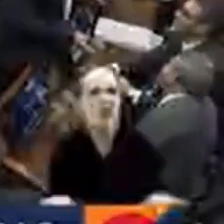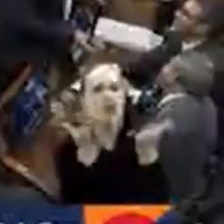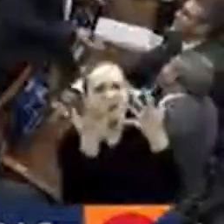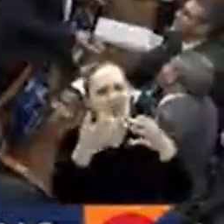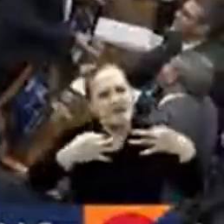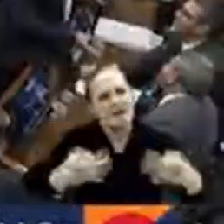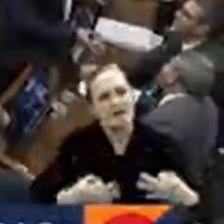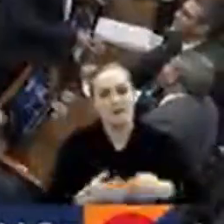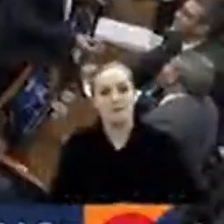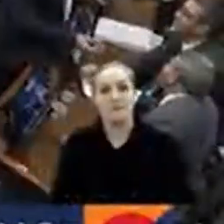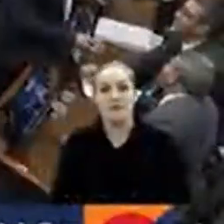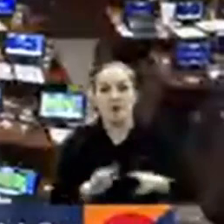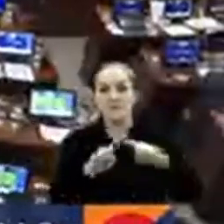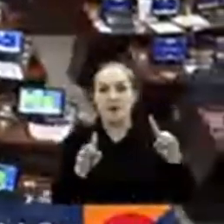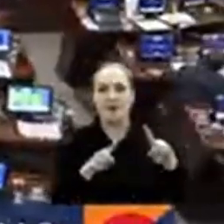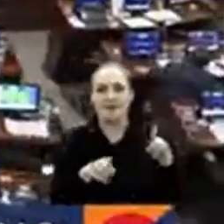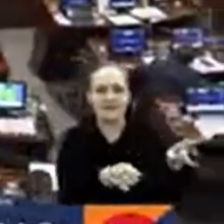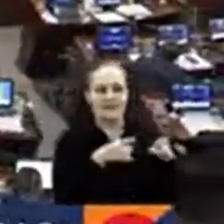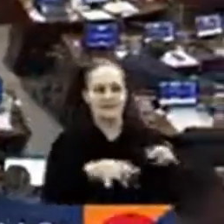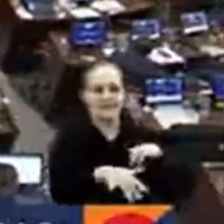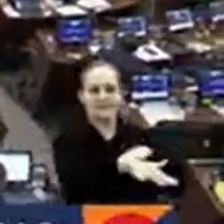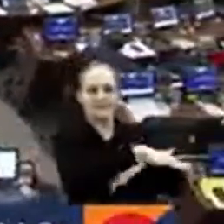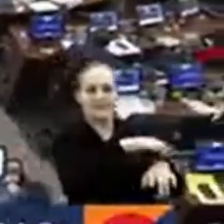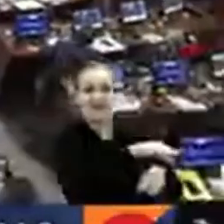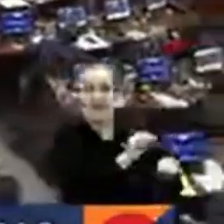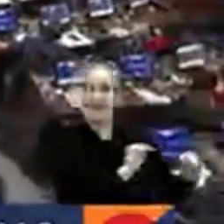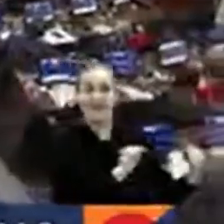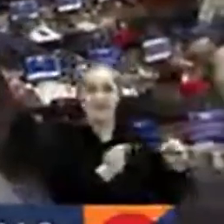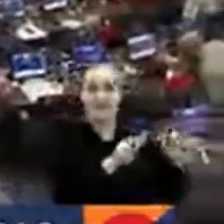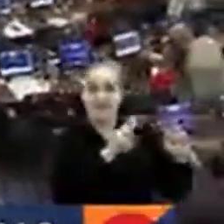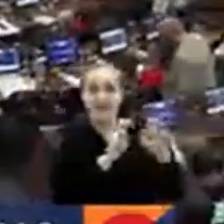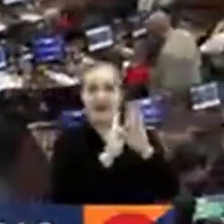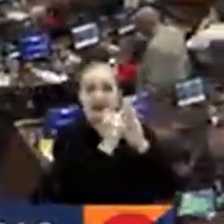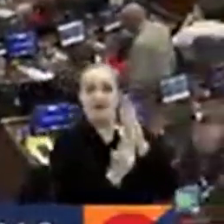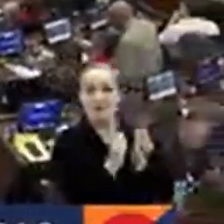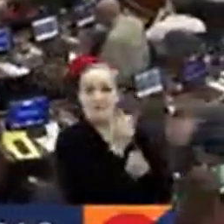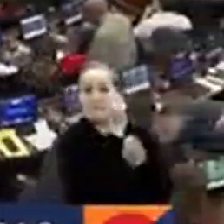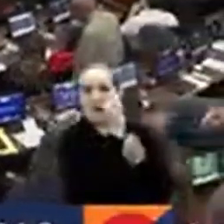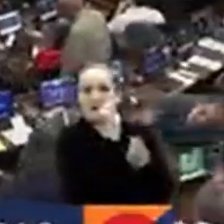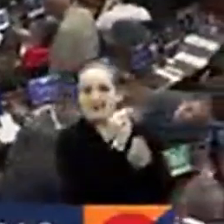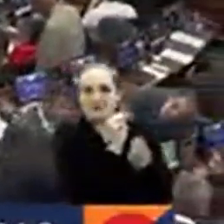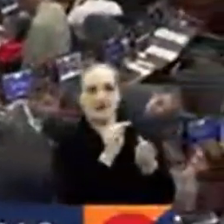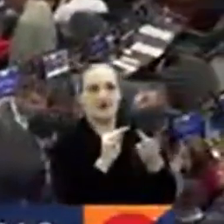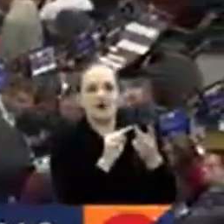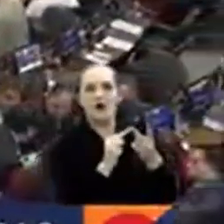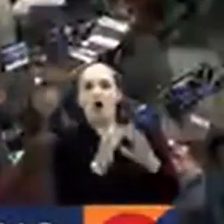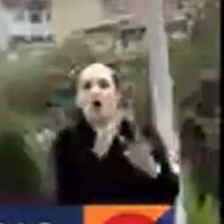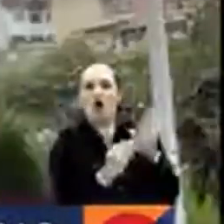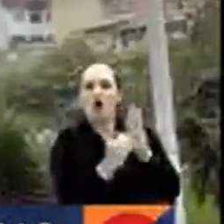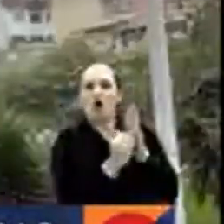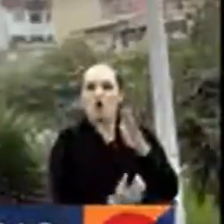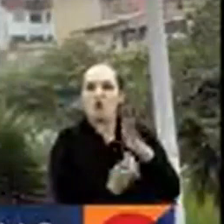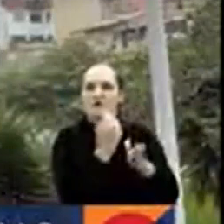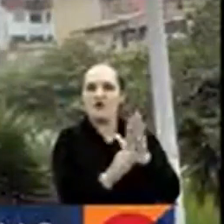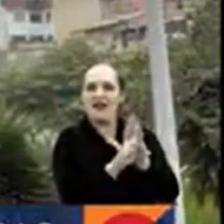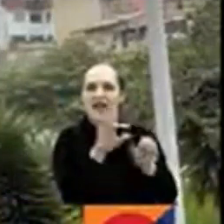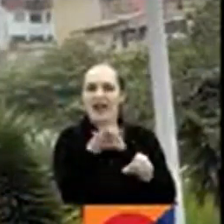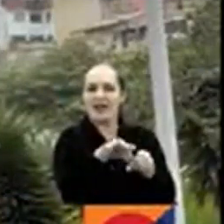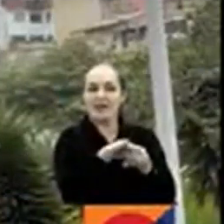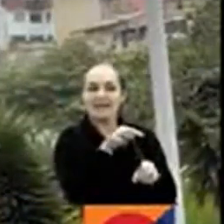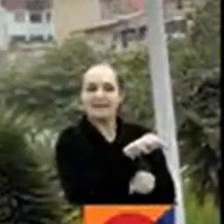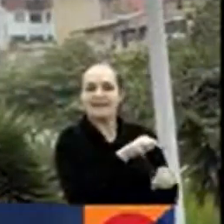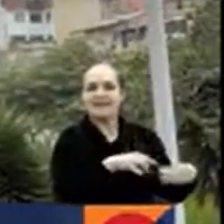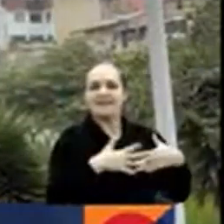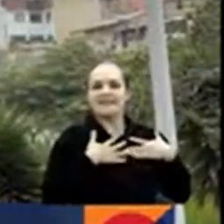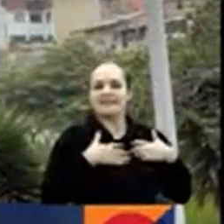Pero no existe un buen ambiente para las discusiones de la reforma política y el código electoral. Lo cierto es que la reforma política como está